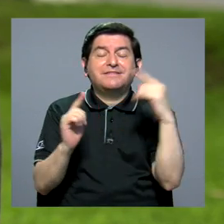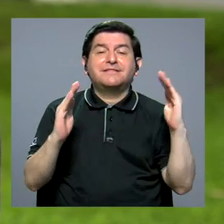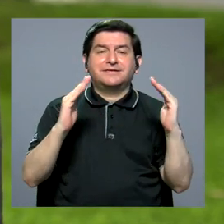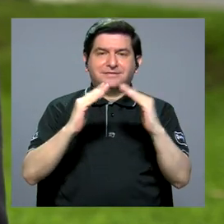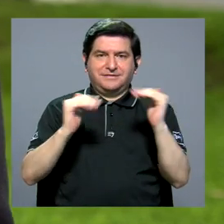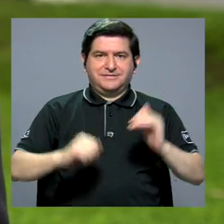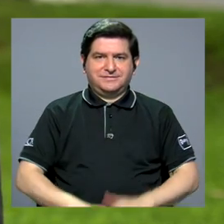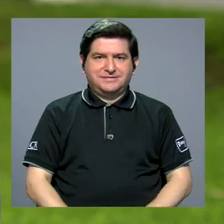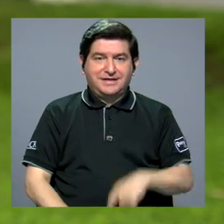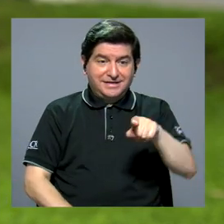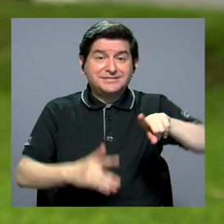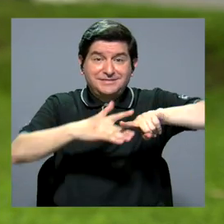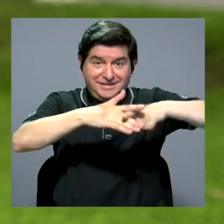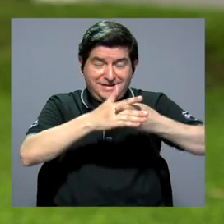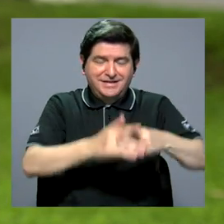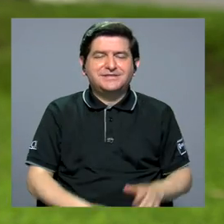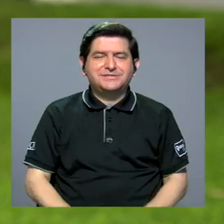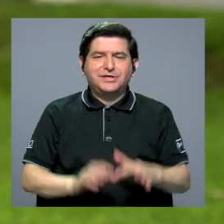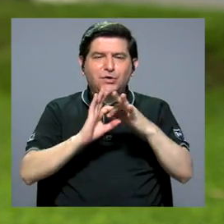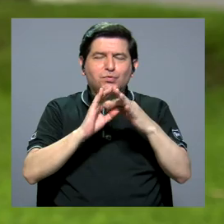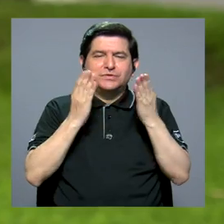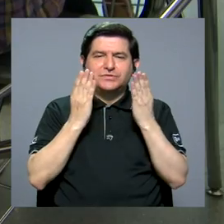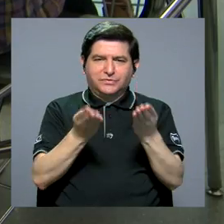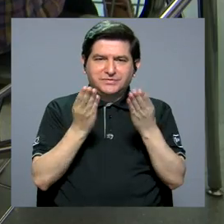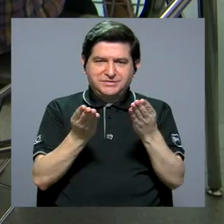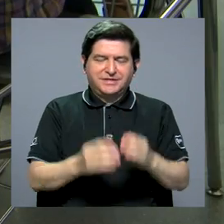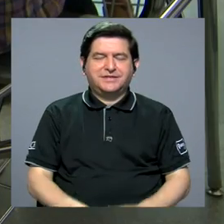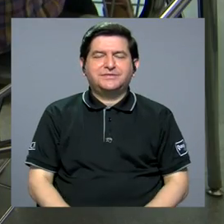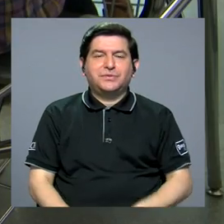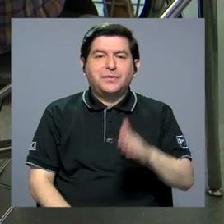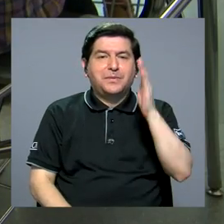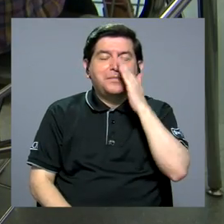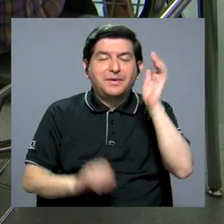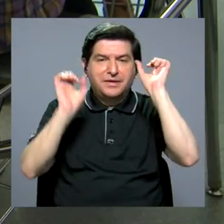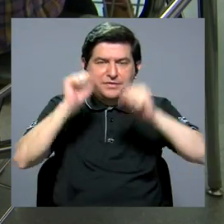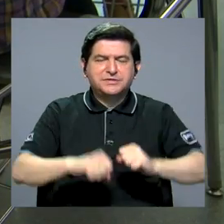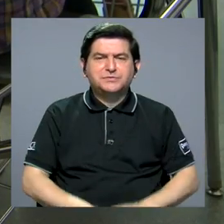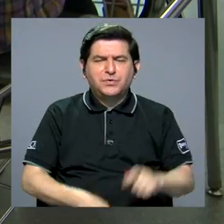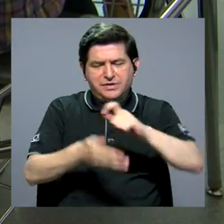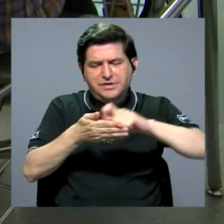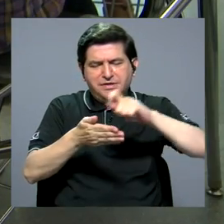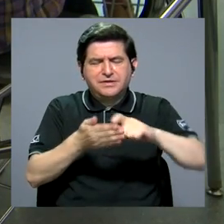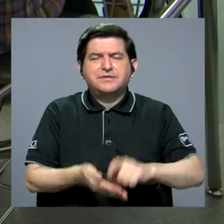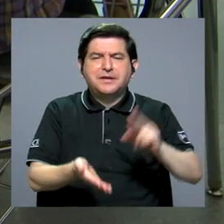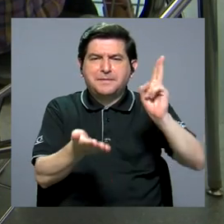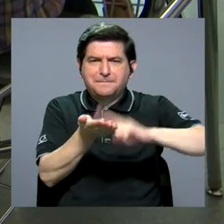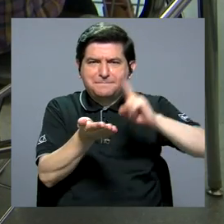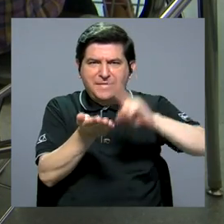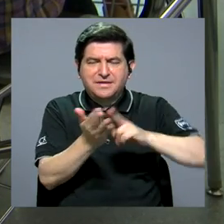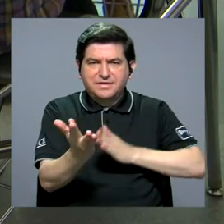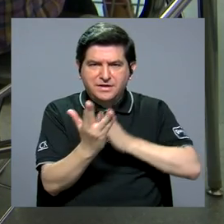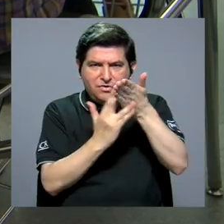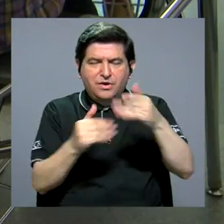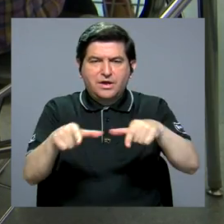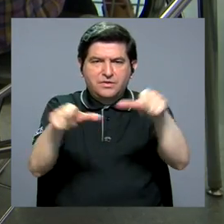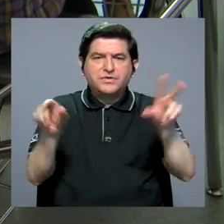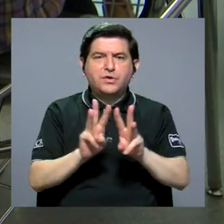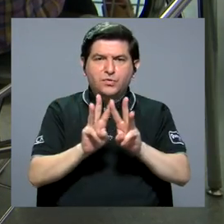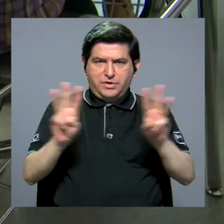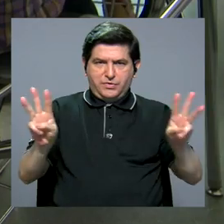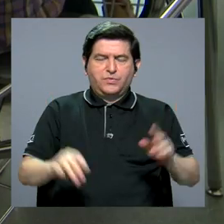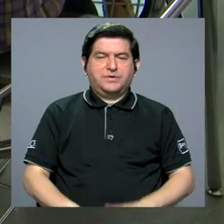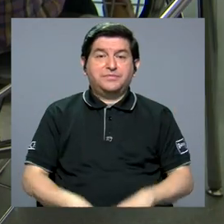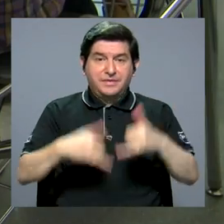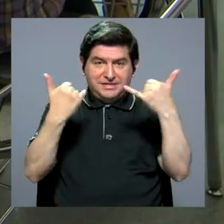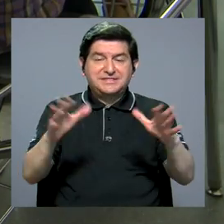desde su casa. Así nace Junta Salvache. Las madres pueden llenar la solicitud de matrícula por medio del sitio web.